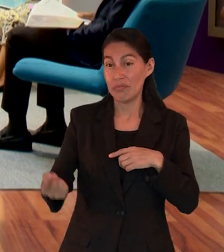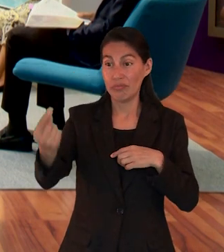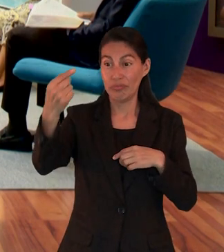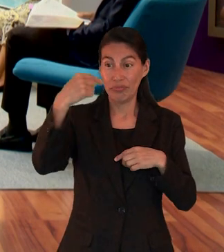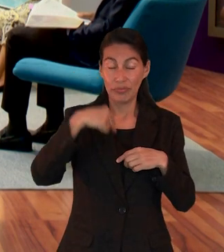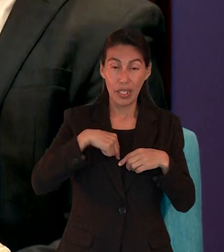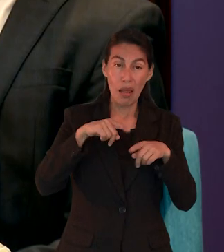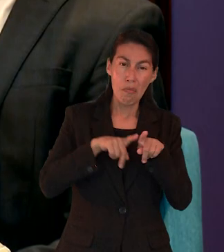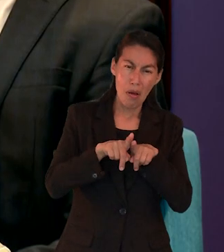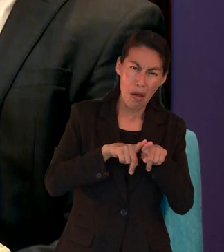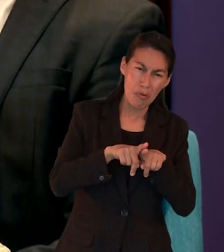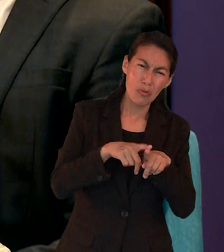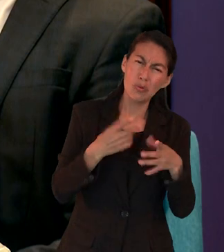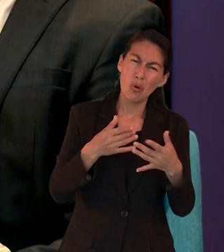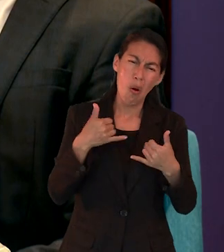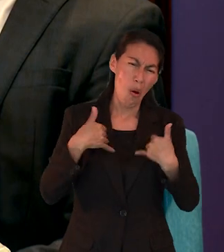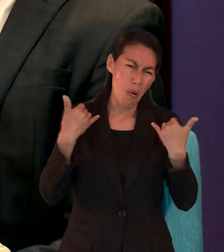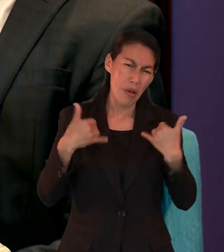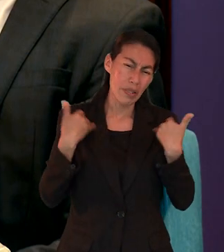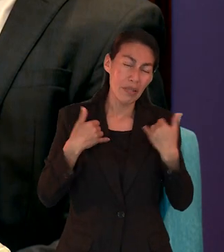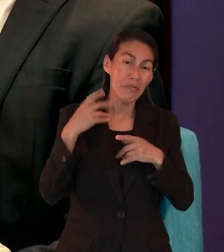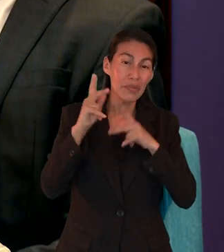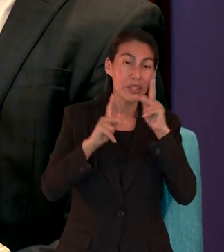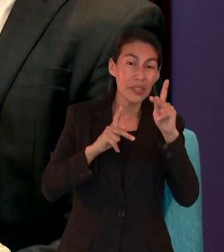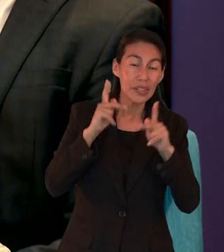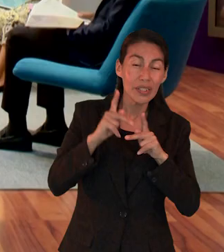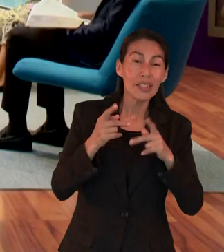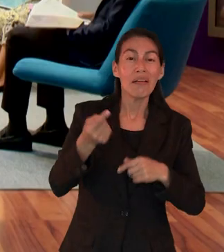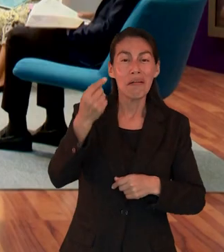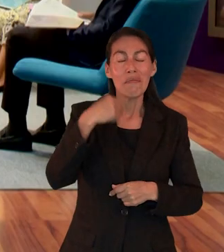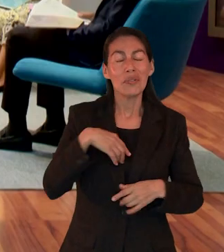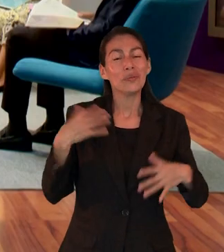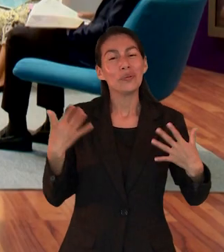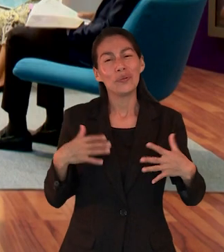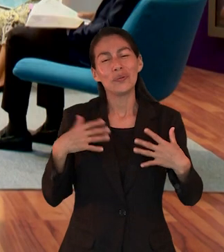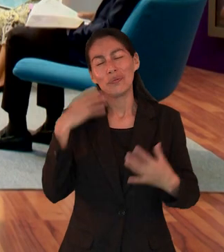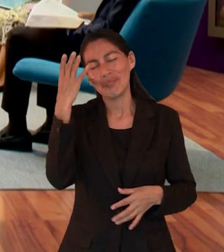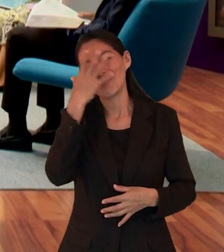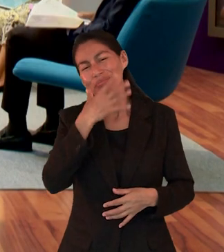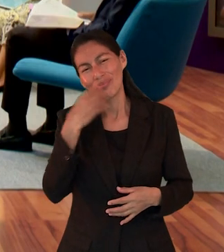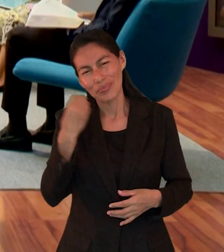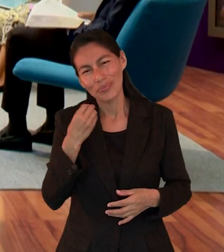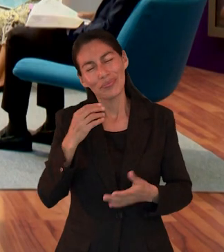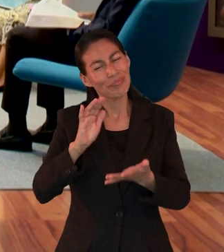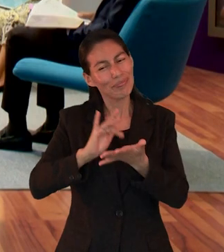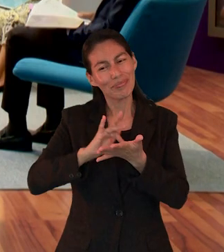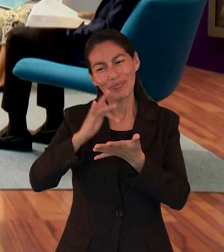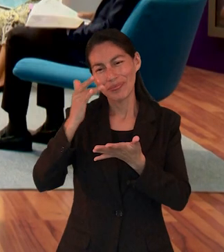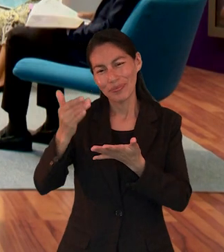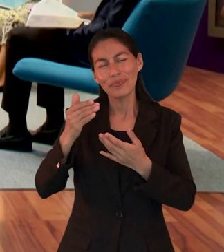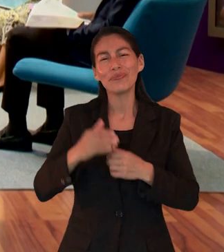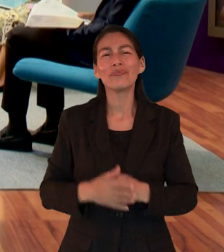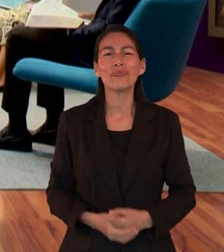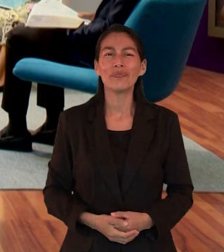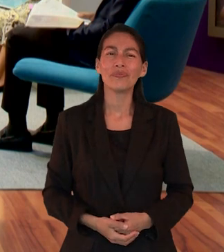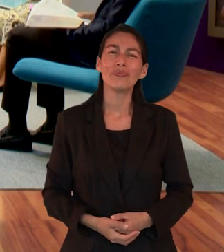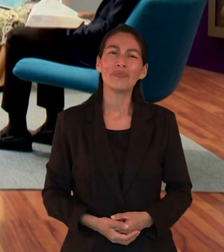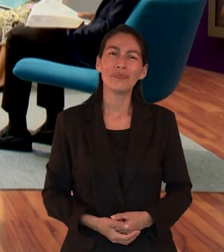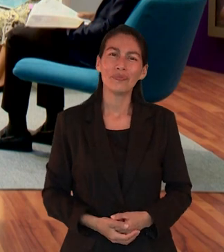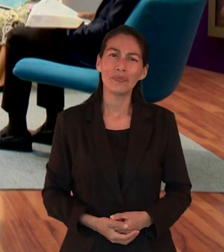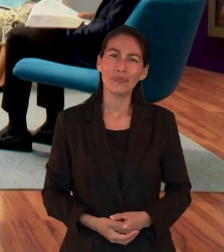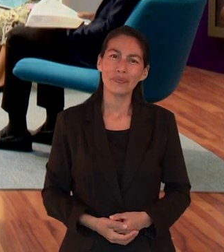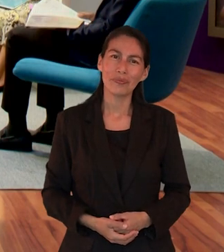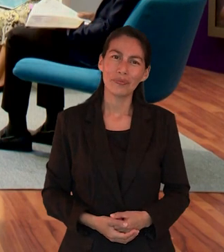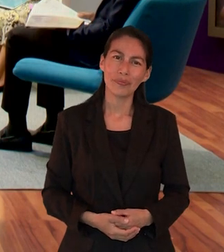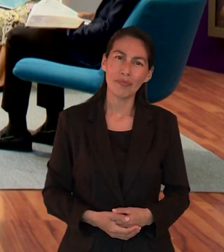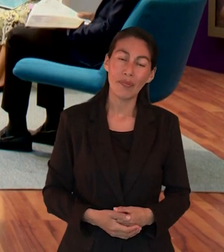jóvenes que han venido a visitar el hogar porque estoy enfermo, o por alguna otra razón, ¿verdad? Y eso se siente muy